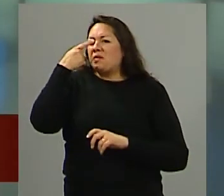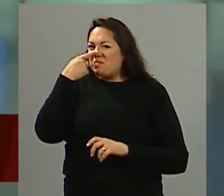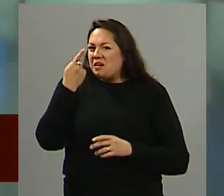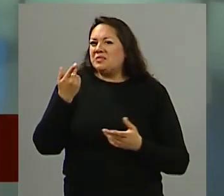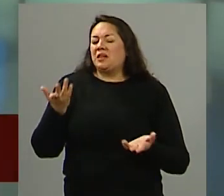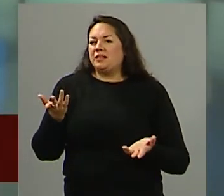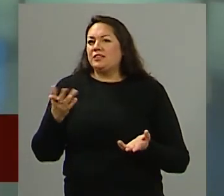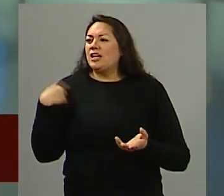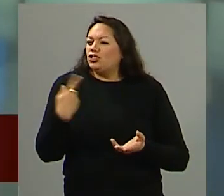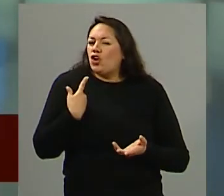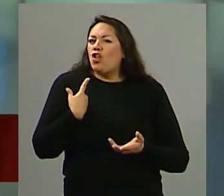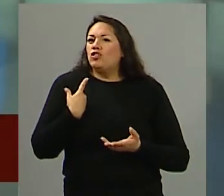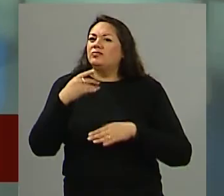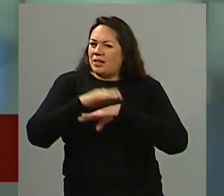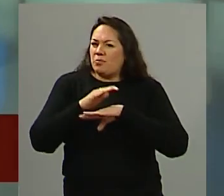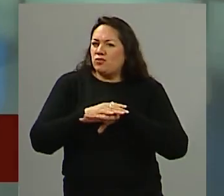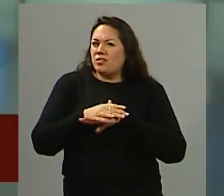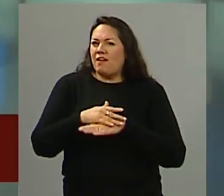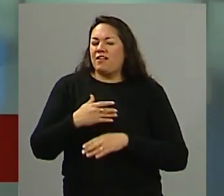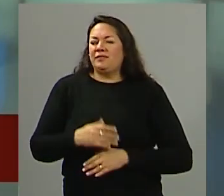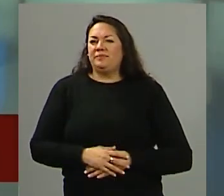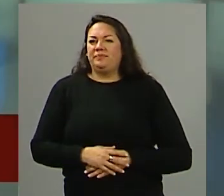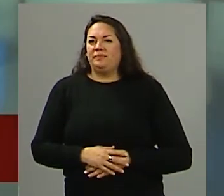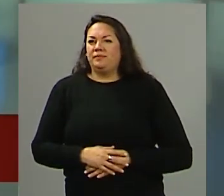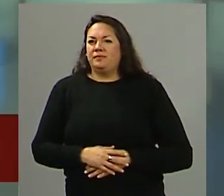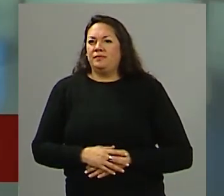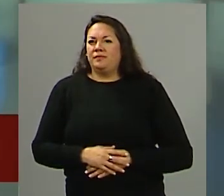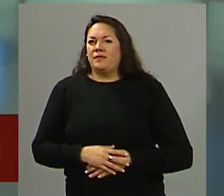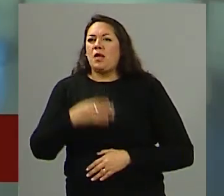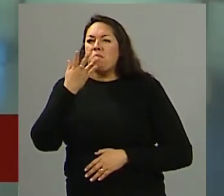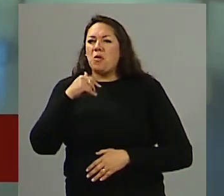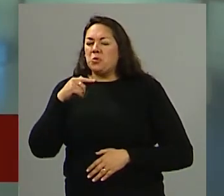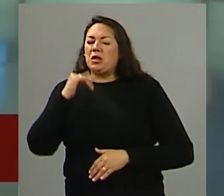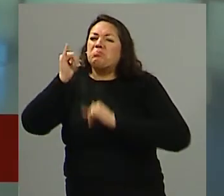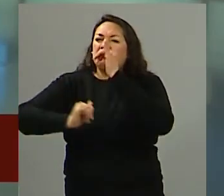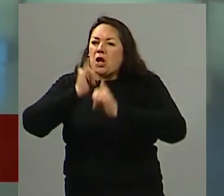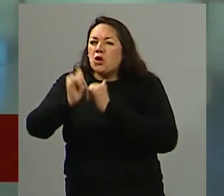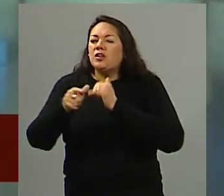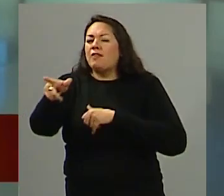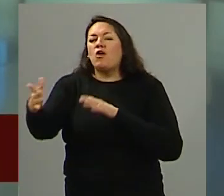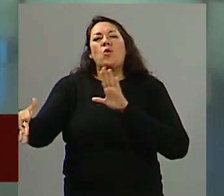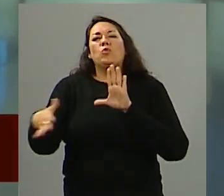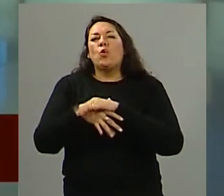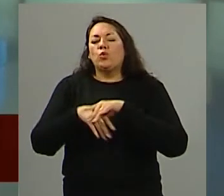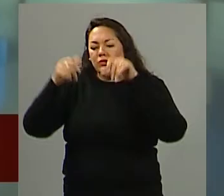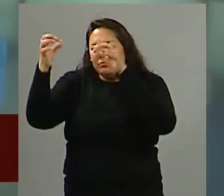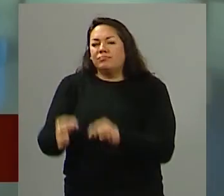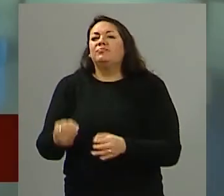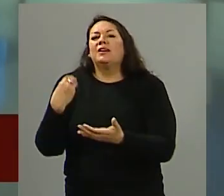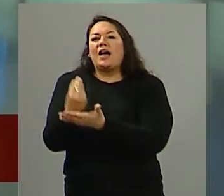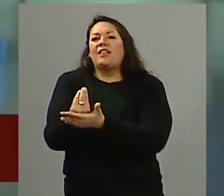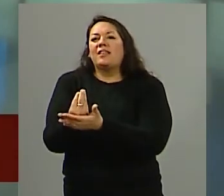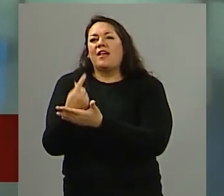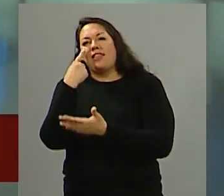nos compete a todos los mendocinos totalmente me parece que está bueno ponerlo en la mesa y lo quería mencionar con vos que te tengo acá que sos la candidata